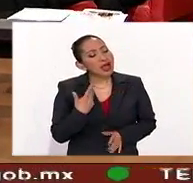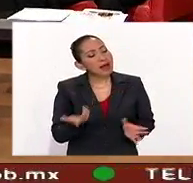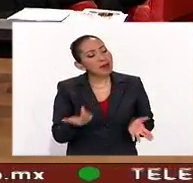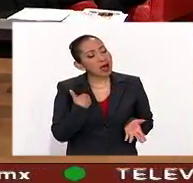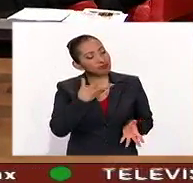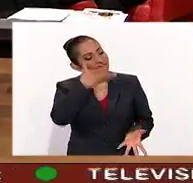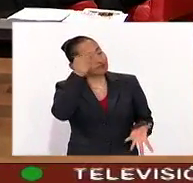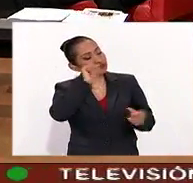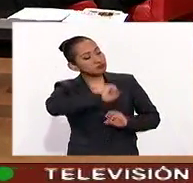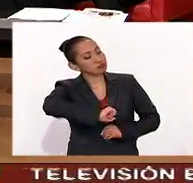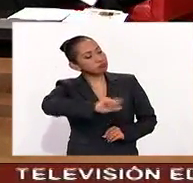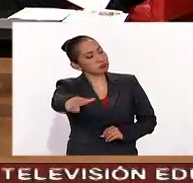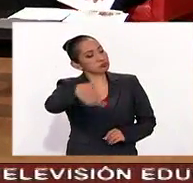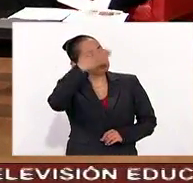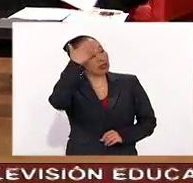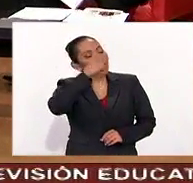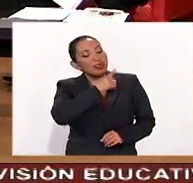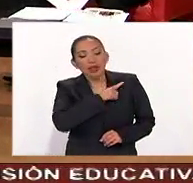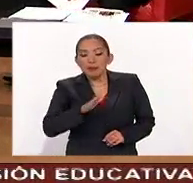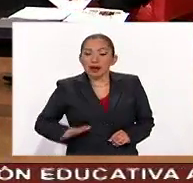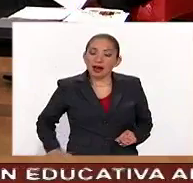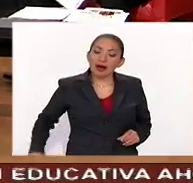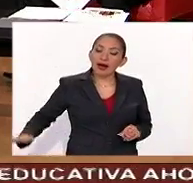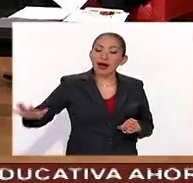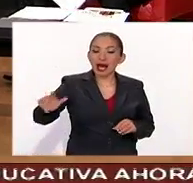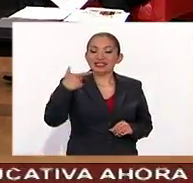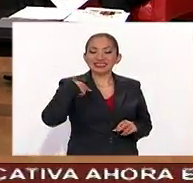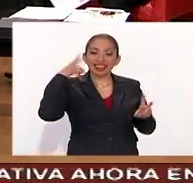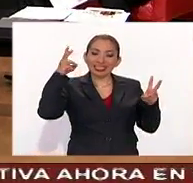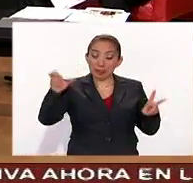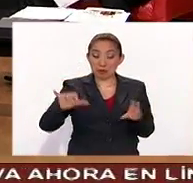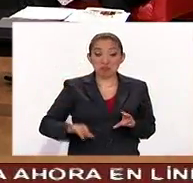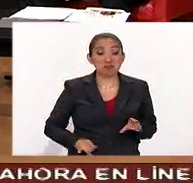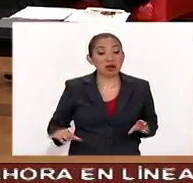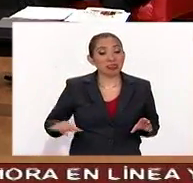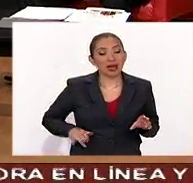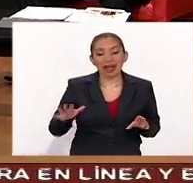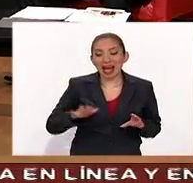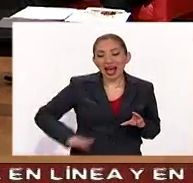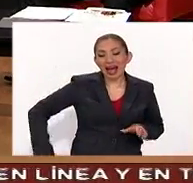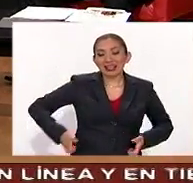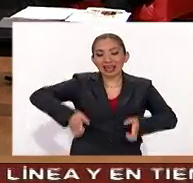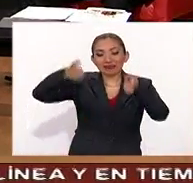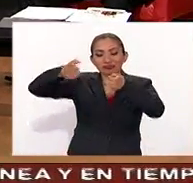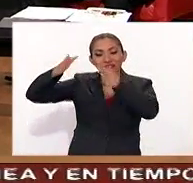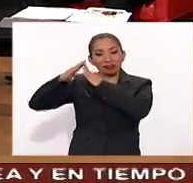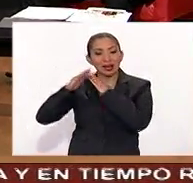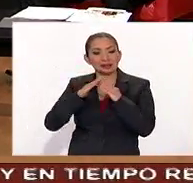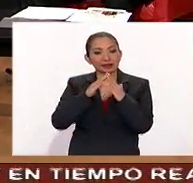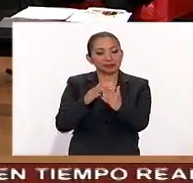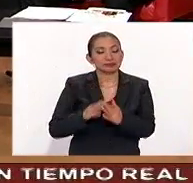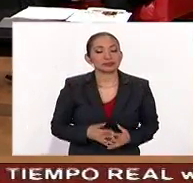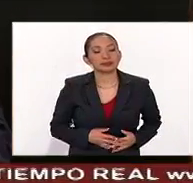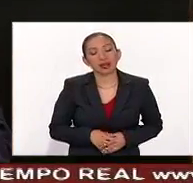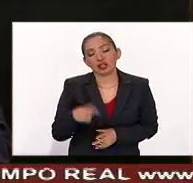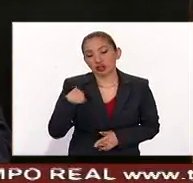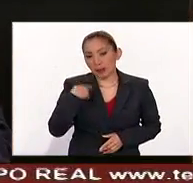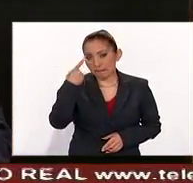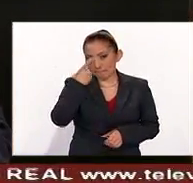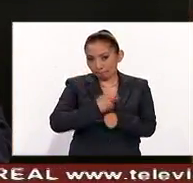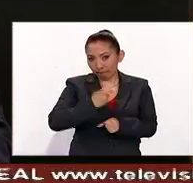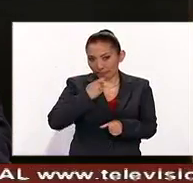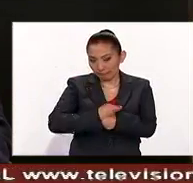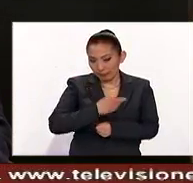profesionalización? ¿Qué debe de abarcar este aspecto interesante en el sector inmobiliario? Bueno, yo primero les